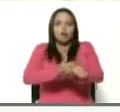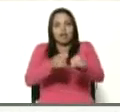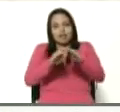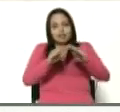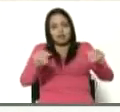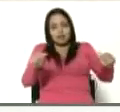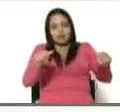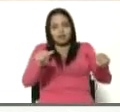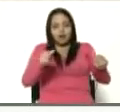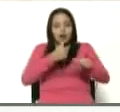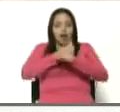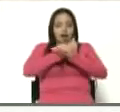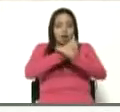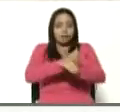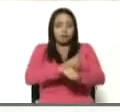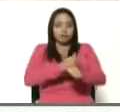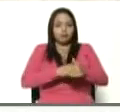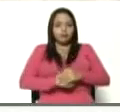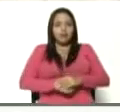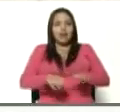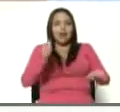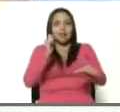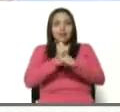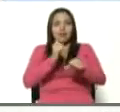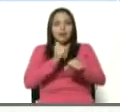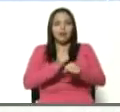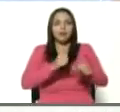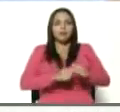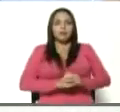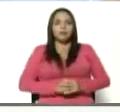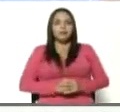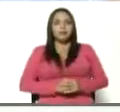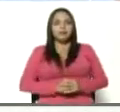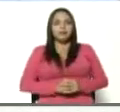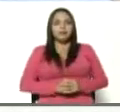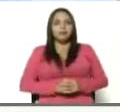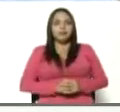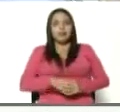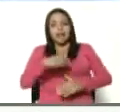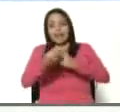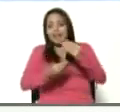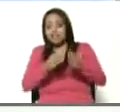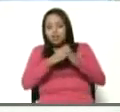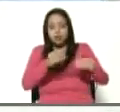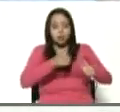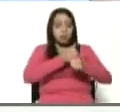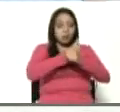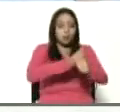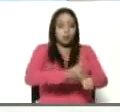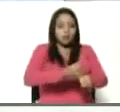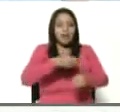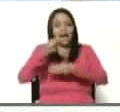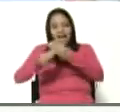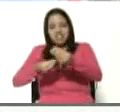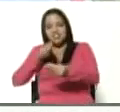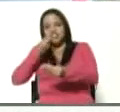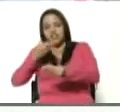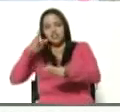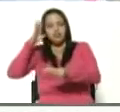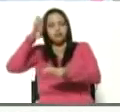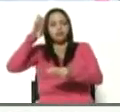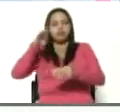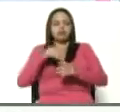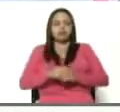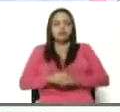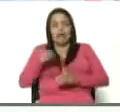con amor a su trabajo, el que hace todo por amor le va bien y ahí